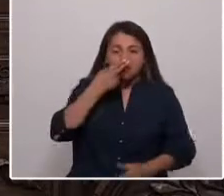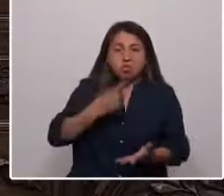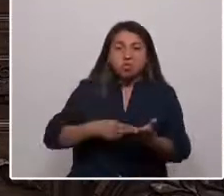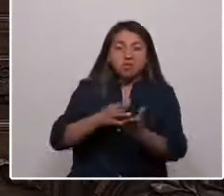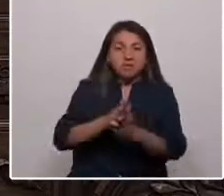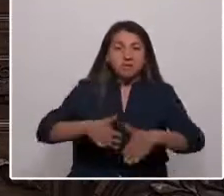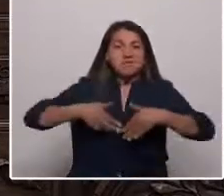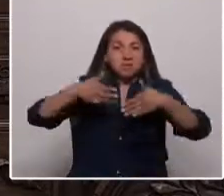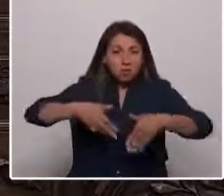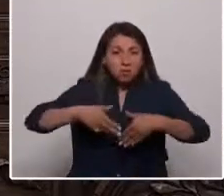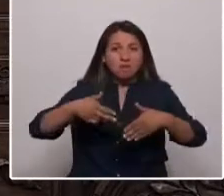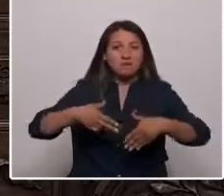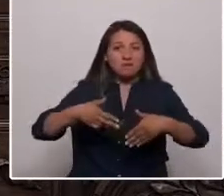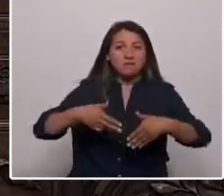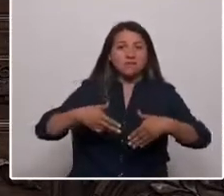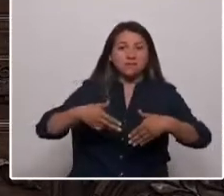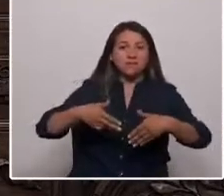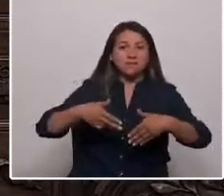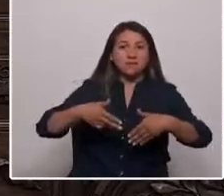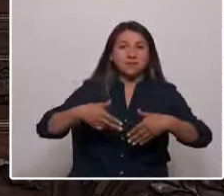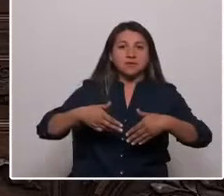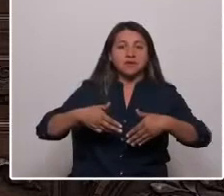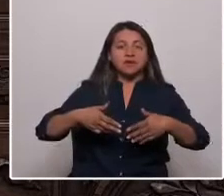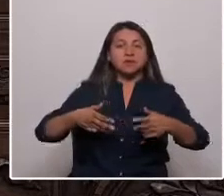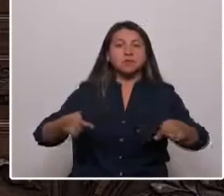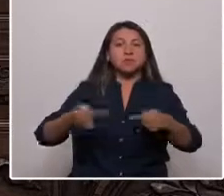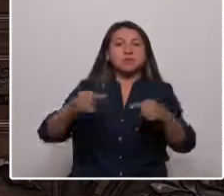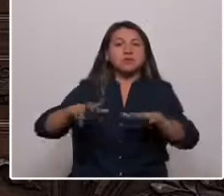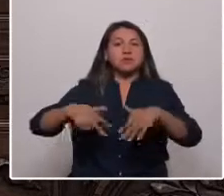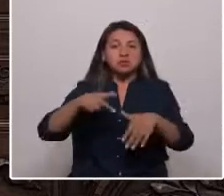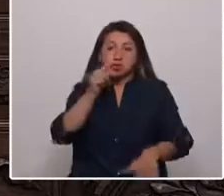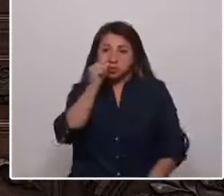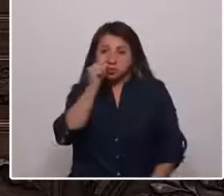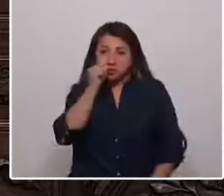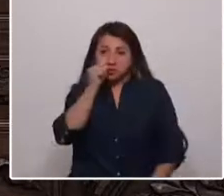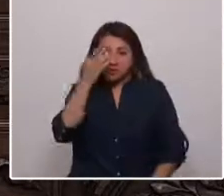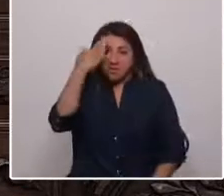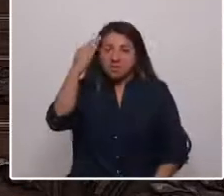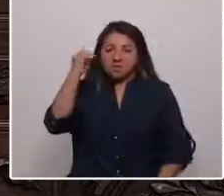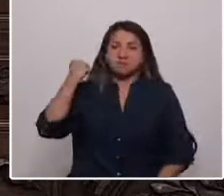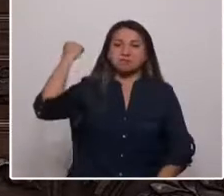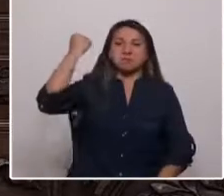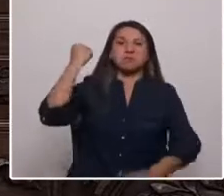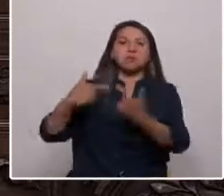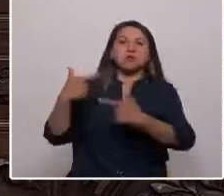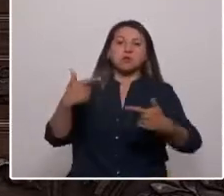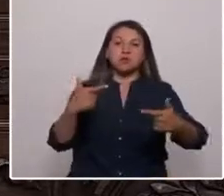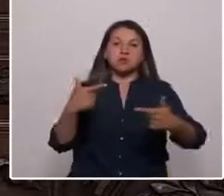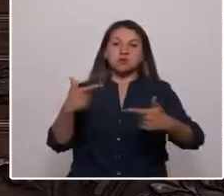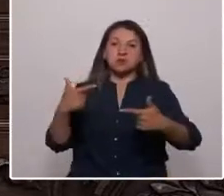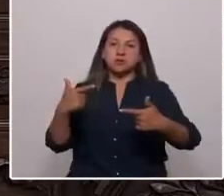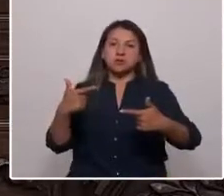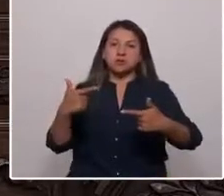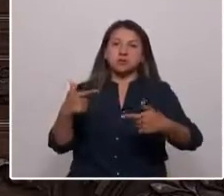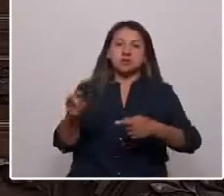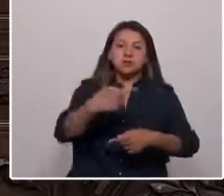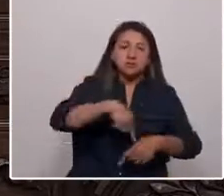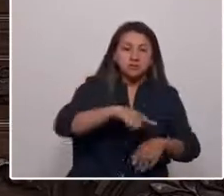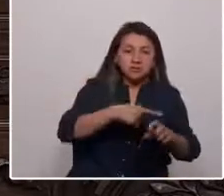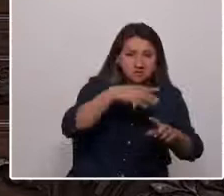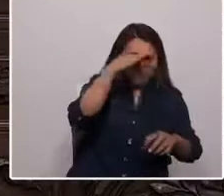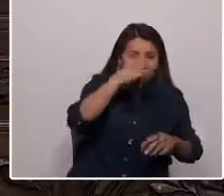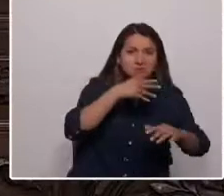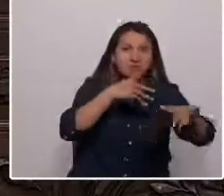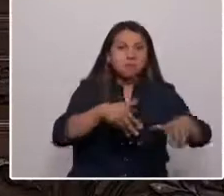en contraposición al 18 de octubre, día en que triunfó la política por sobre la violencia, las marchas